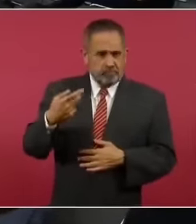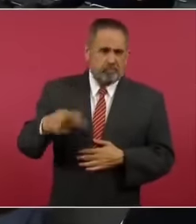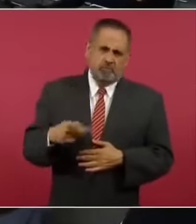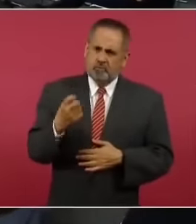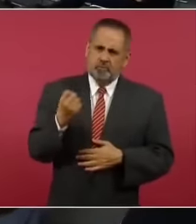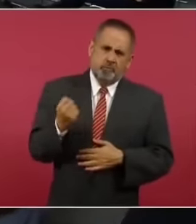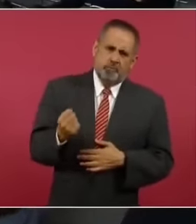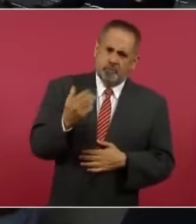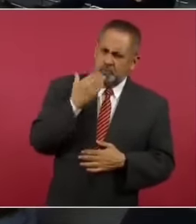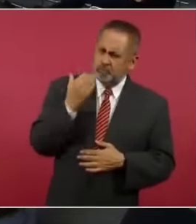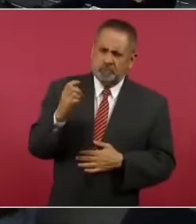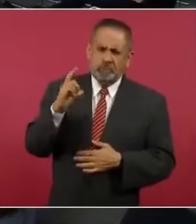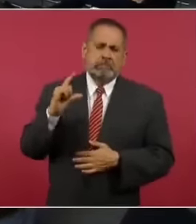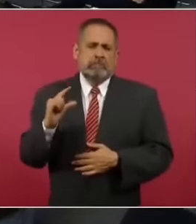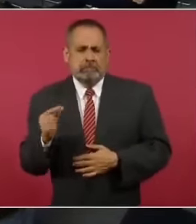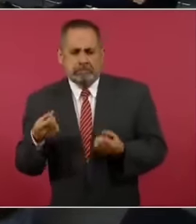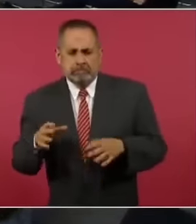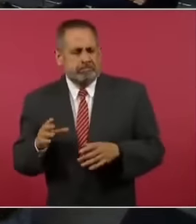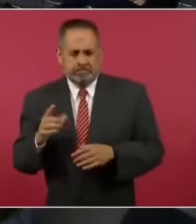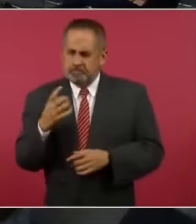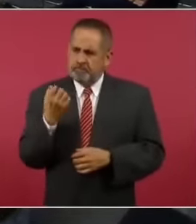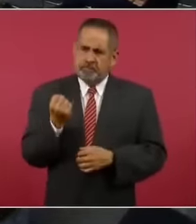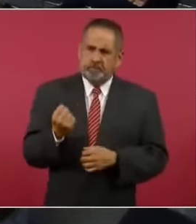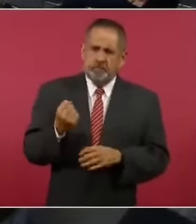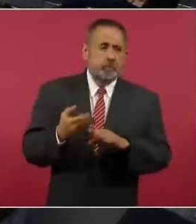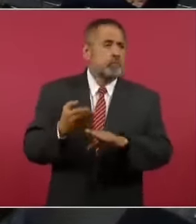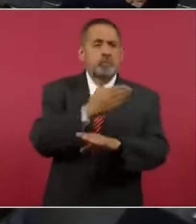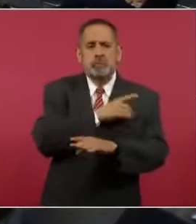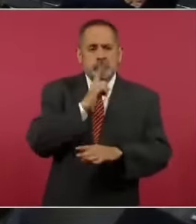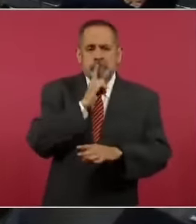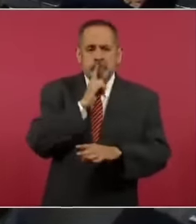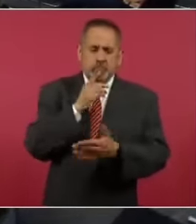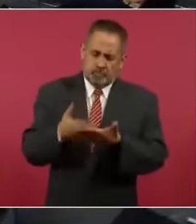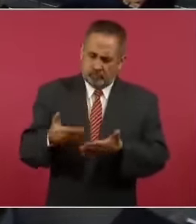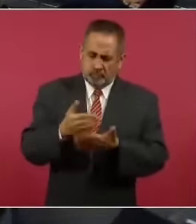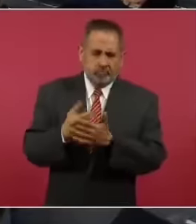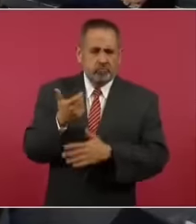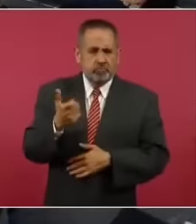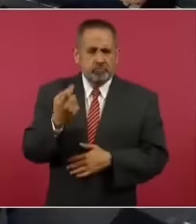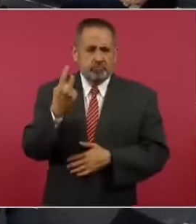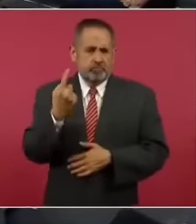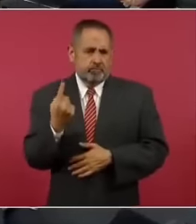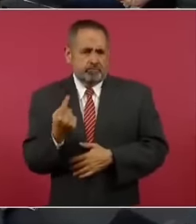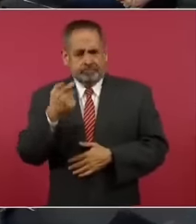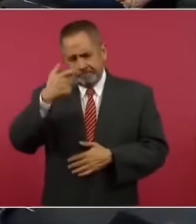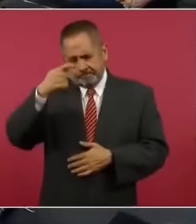muy fuerte, como no se veía en mucho tiempo el peso.